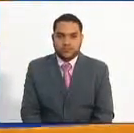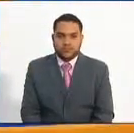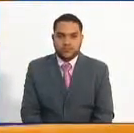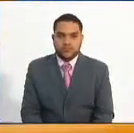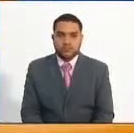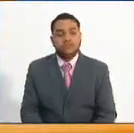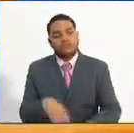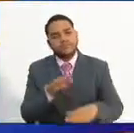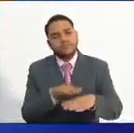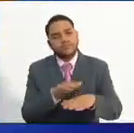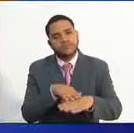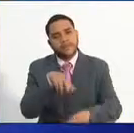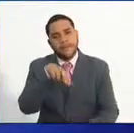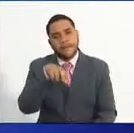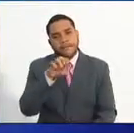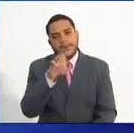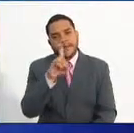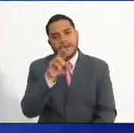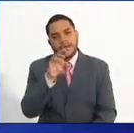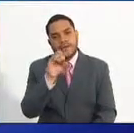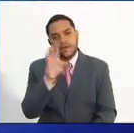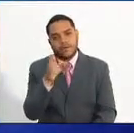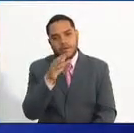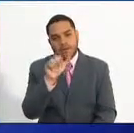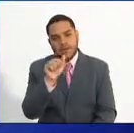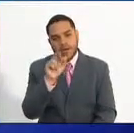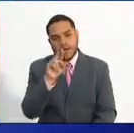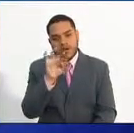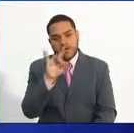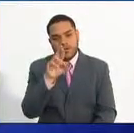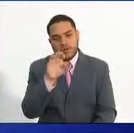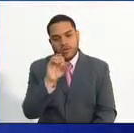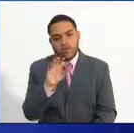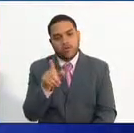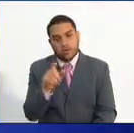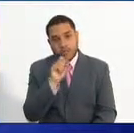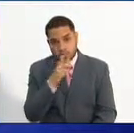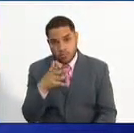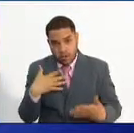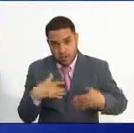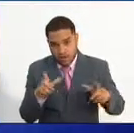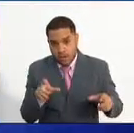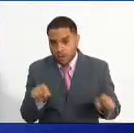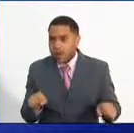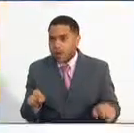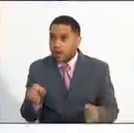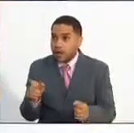Doctor Pedro Arturo Rodríguez, ¿cualquier persona puede concursar para un empleo de carrera?